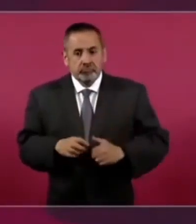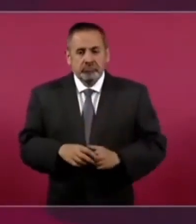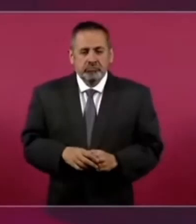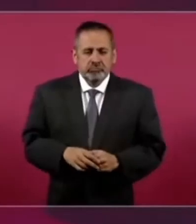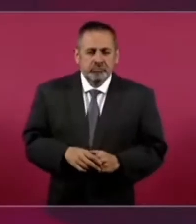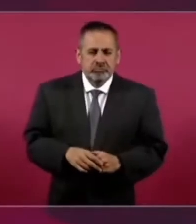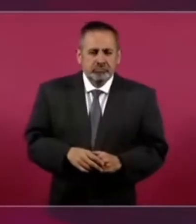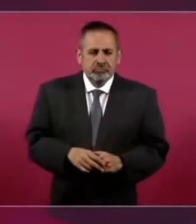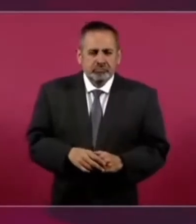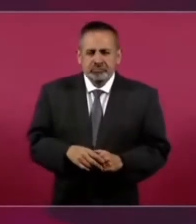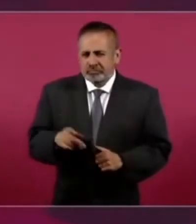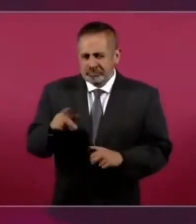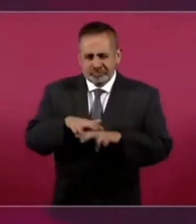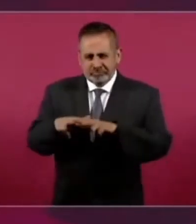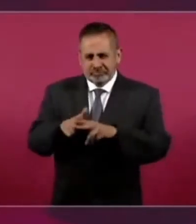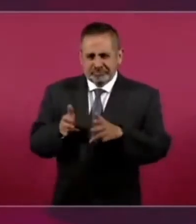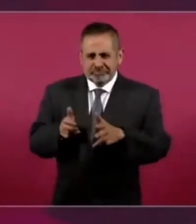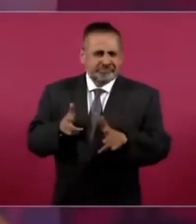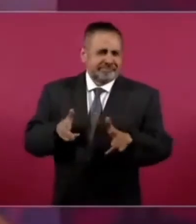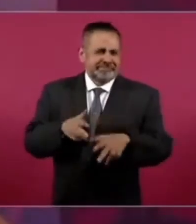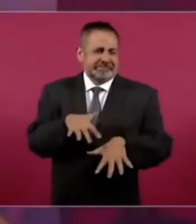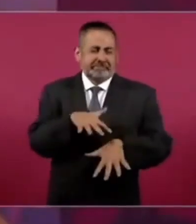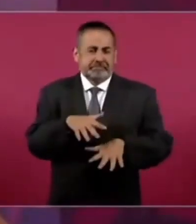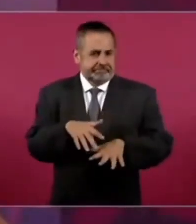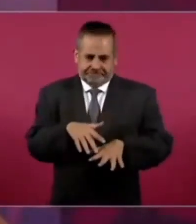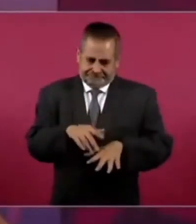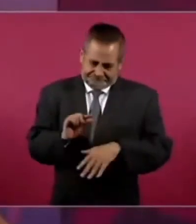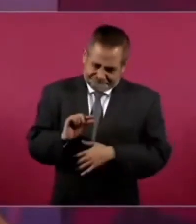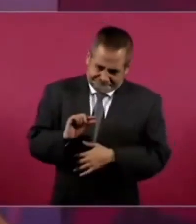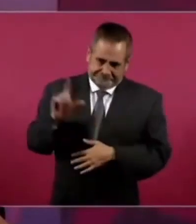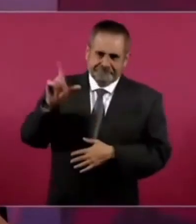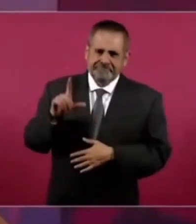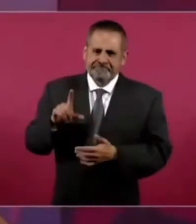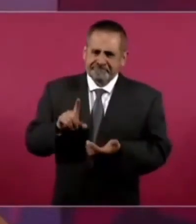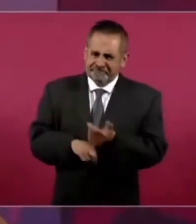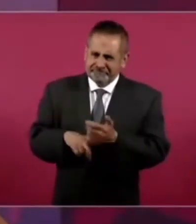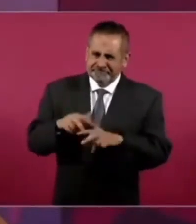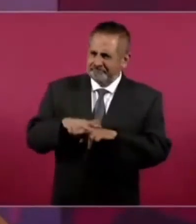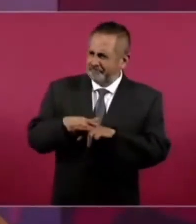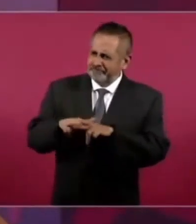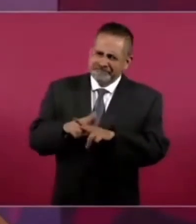cualquier tren. Tren. Es un tren.